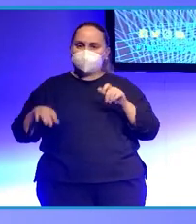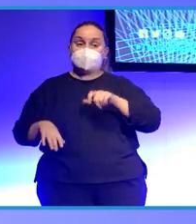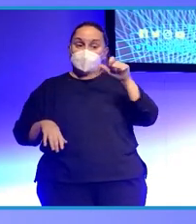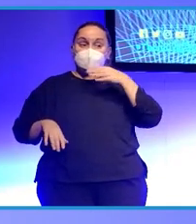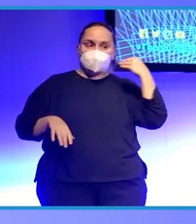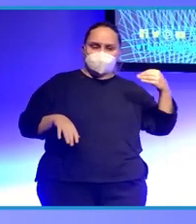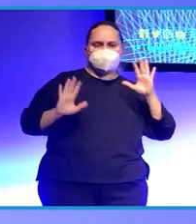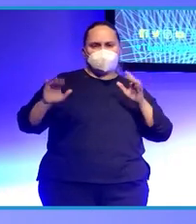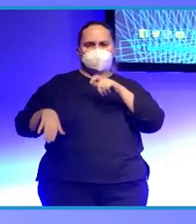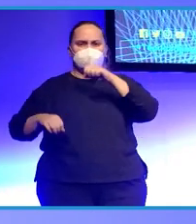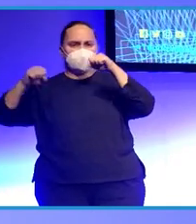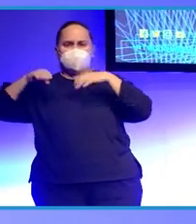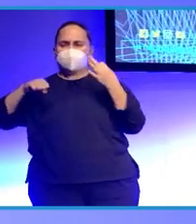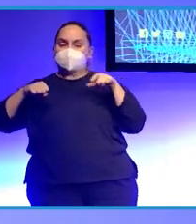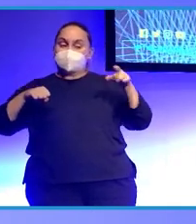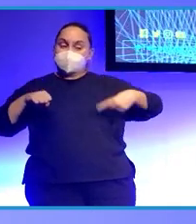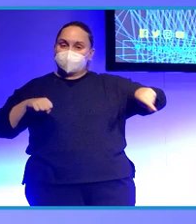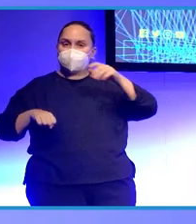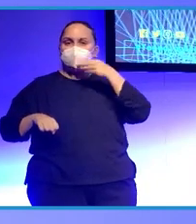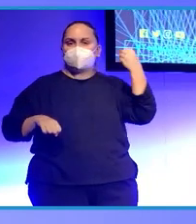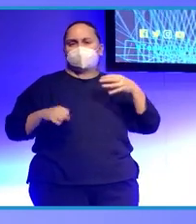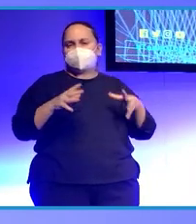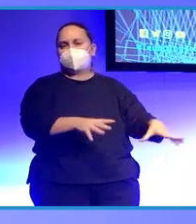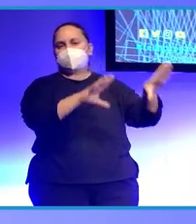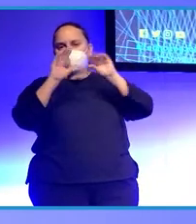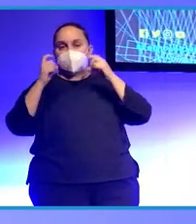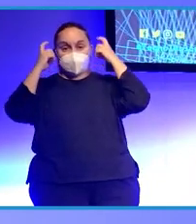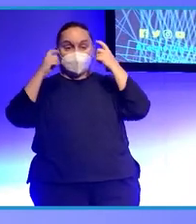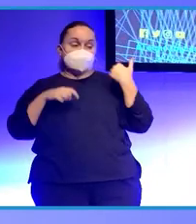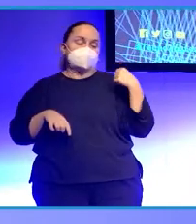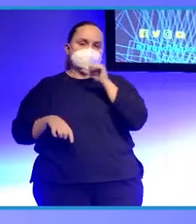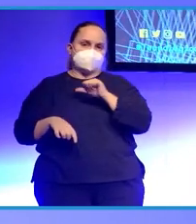por entender a los más jóvenes. Esta semana he visto una película